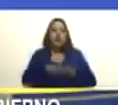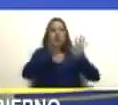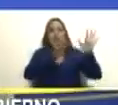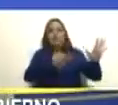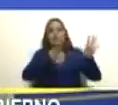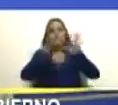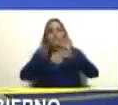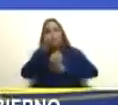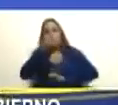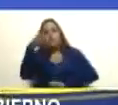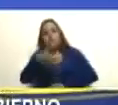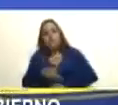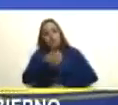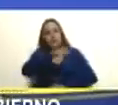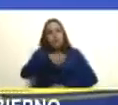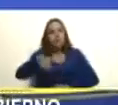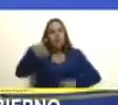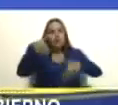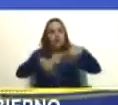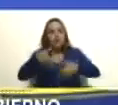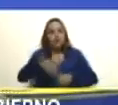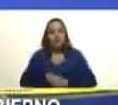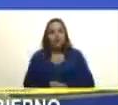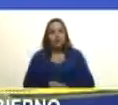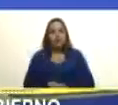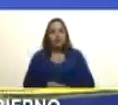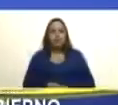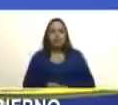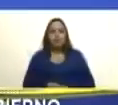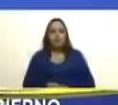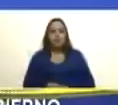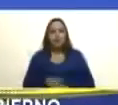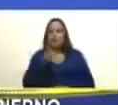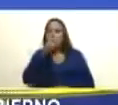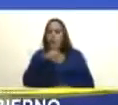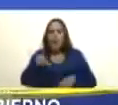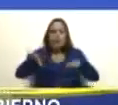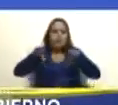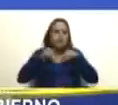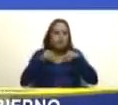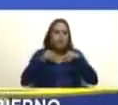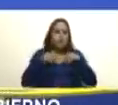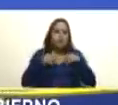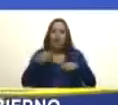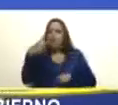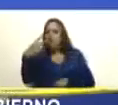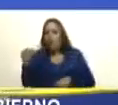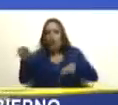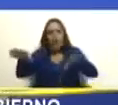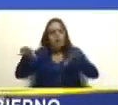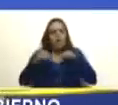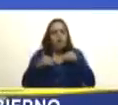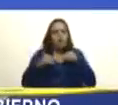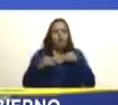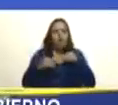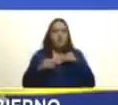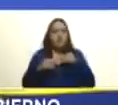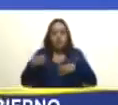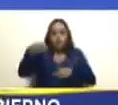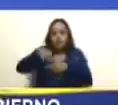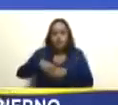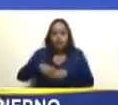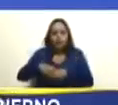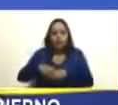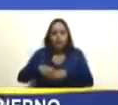% de los votantes no reconocer no reconoceremos la jurisdicción y